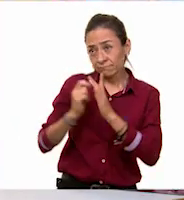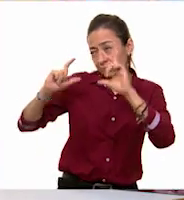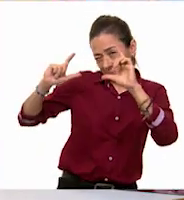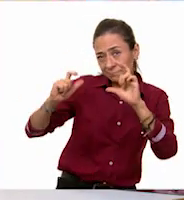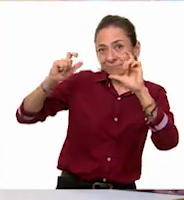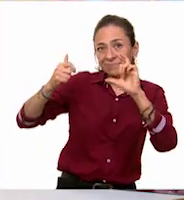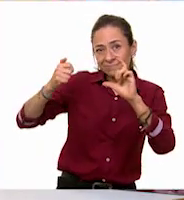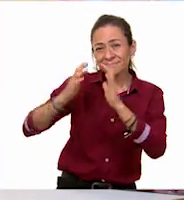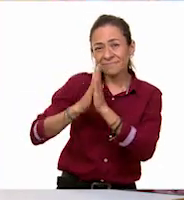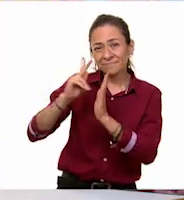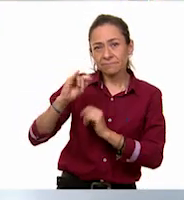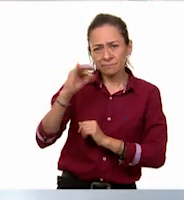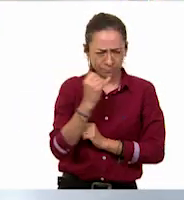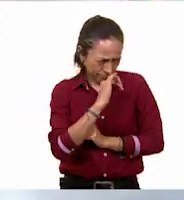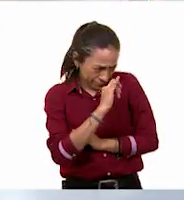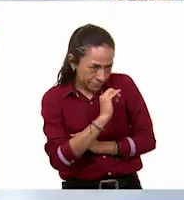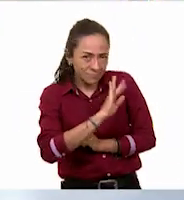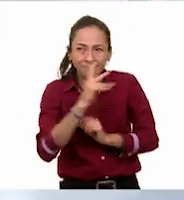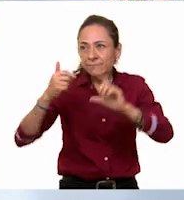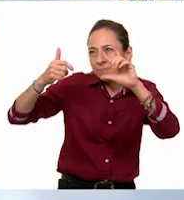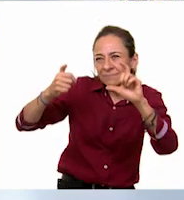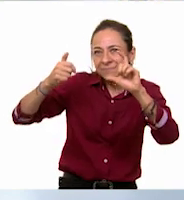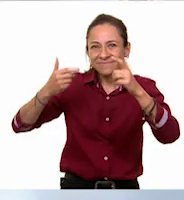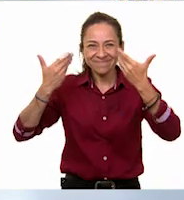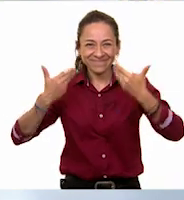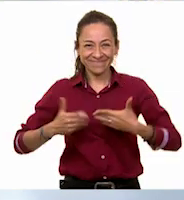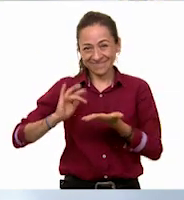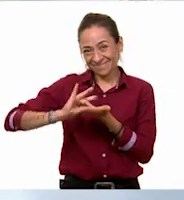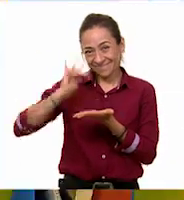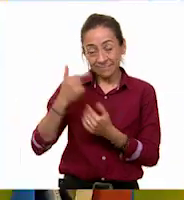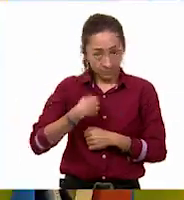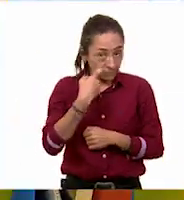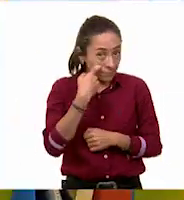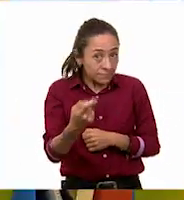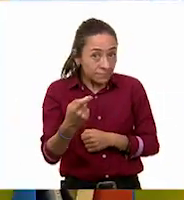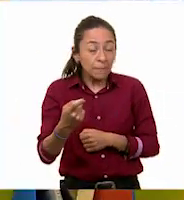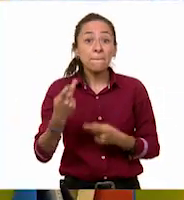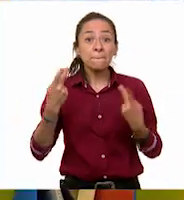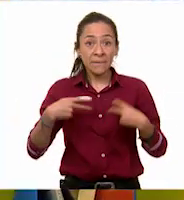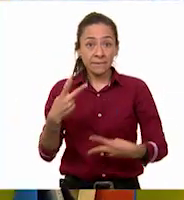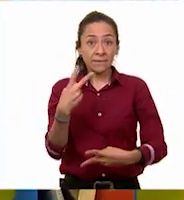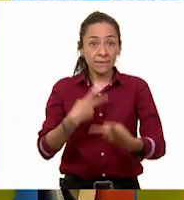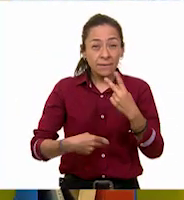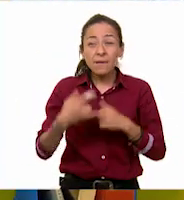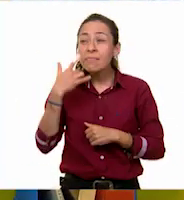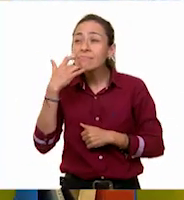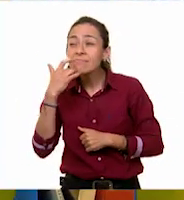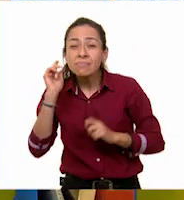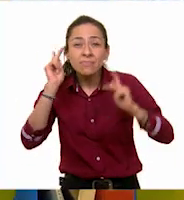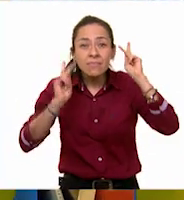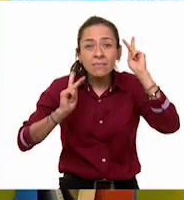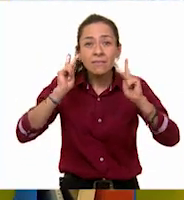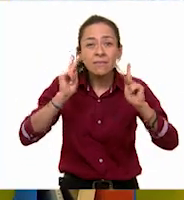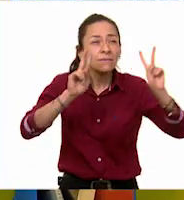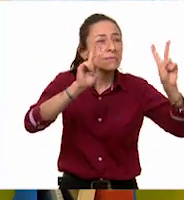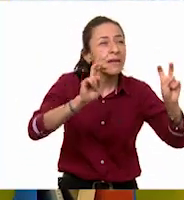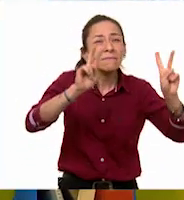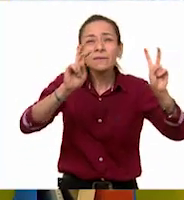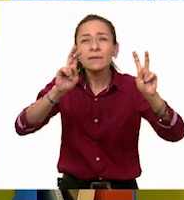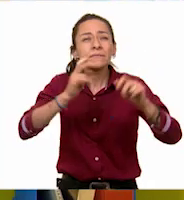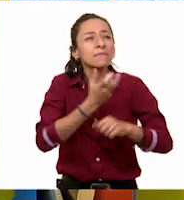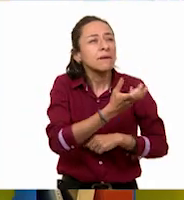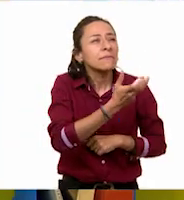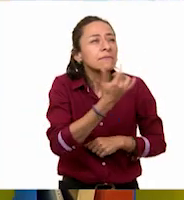Y como ustedes pueden ver, los visitantes pueden ir aprendiendo de las diferentes temáticas que vayan construyendo en su museo.